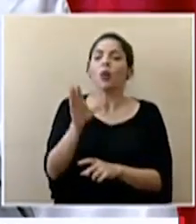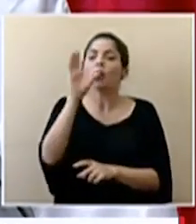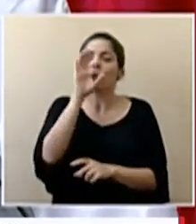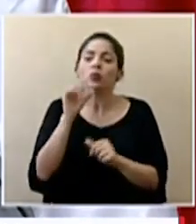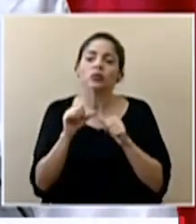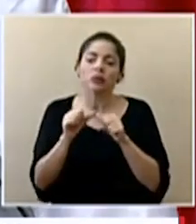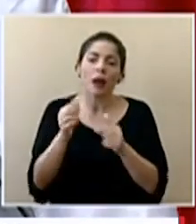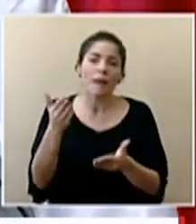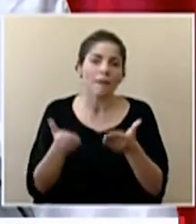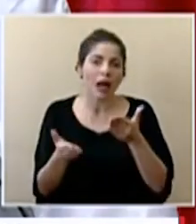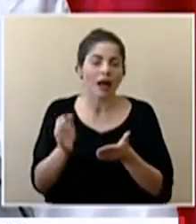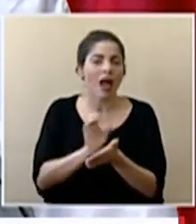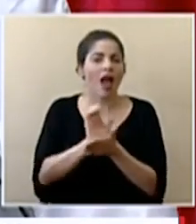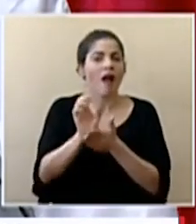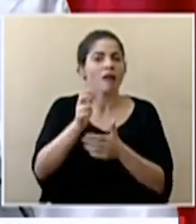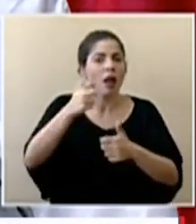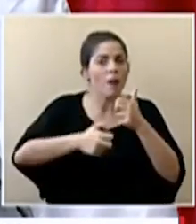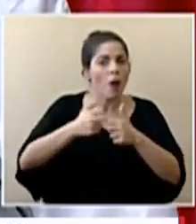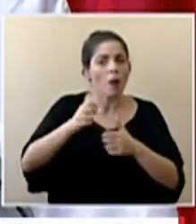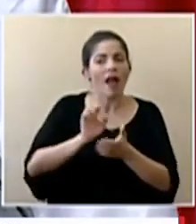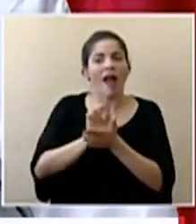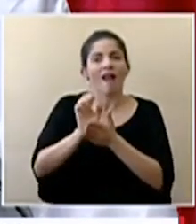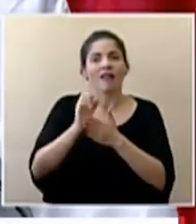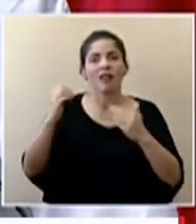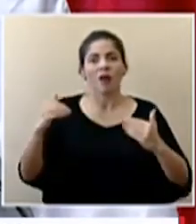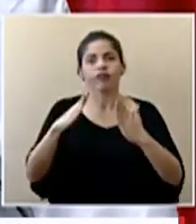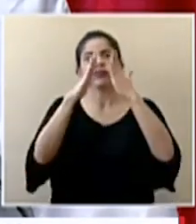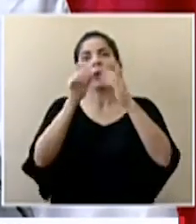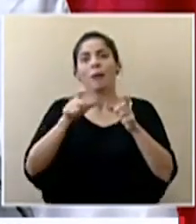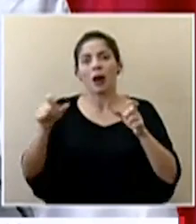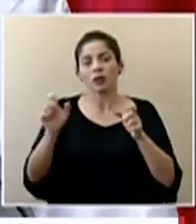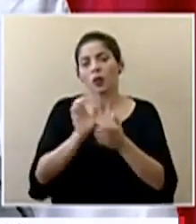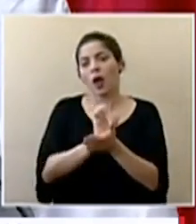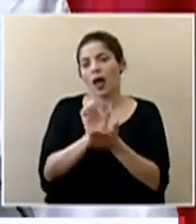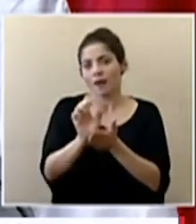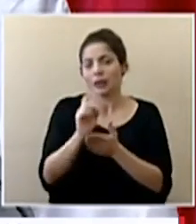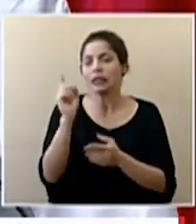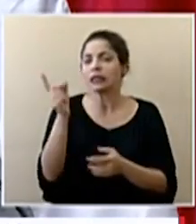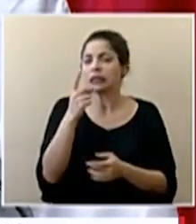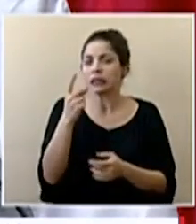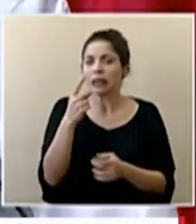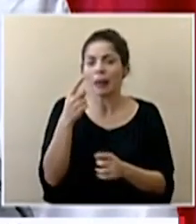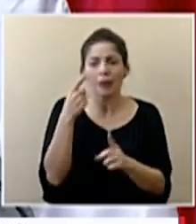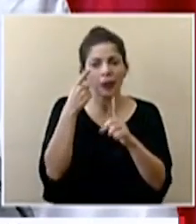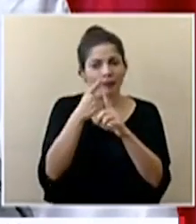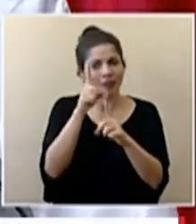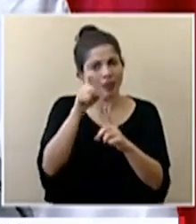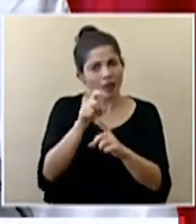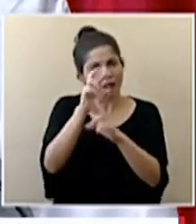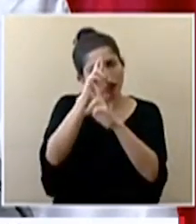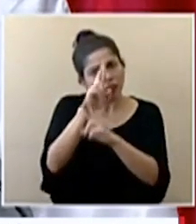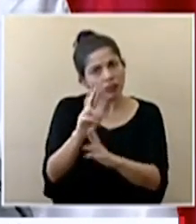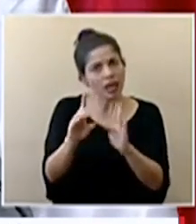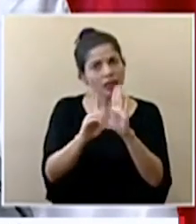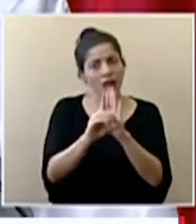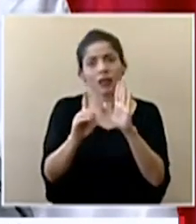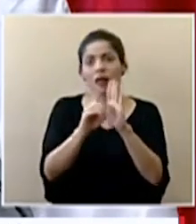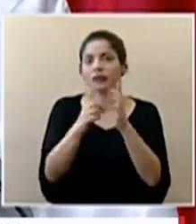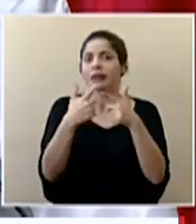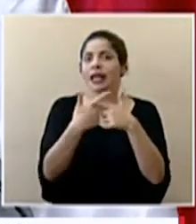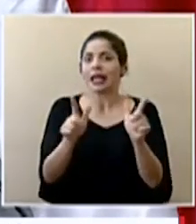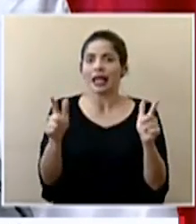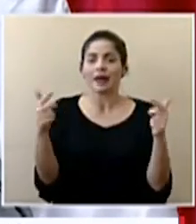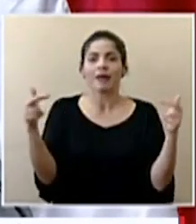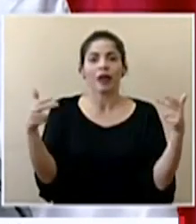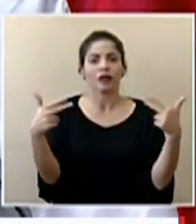es decir evitar conflictos y confrontación entre las partes siempre con la consigna de que hay que respetar los derechos el derecho al libre tránsito que